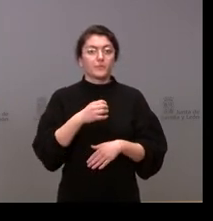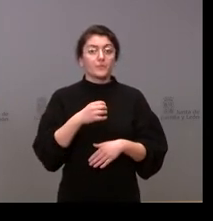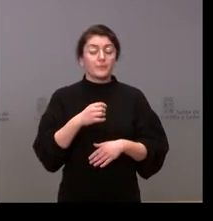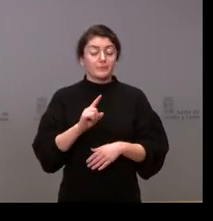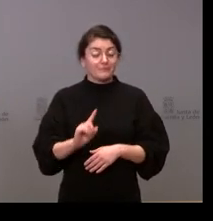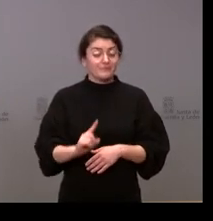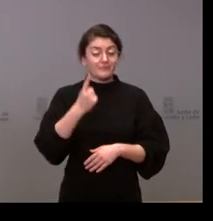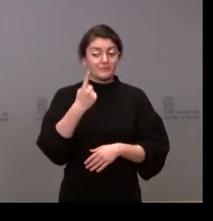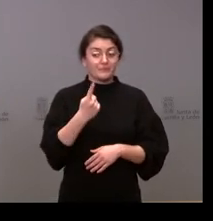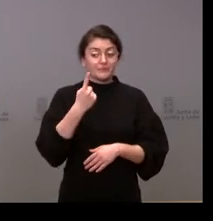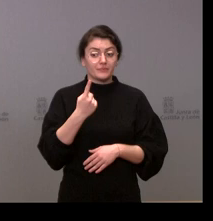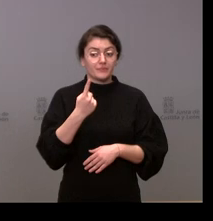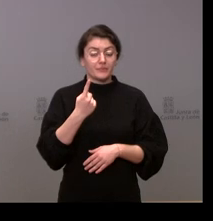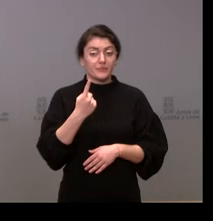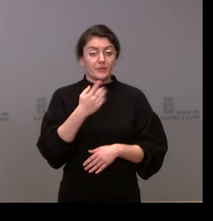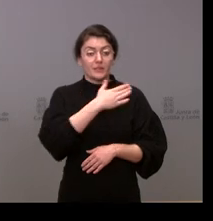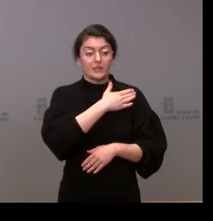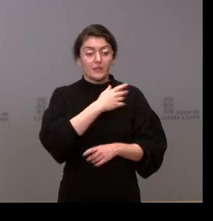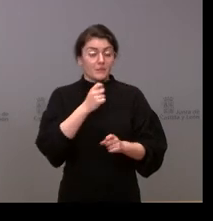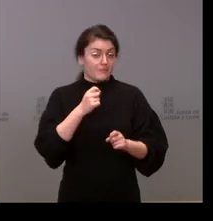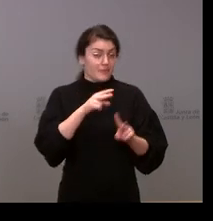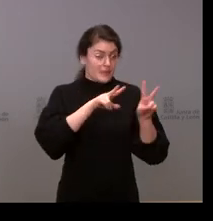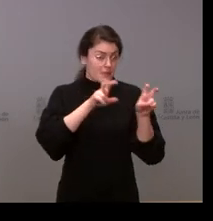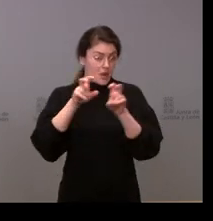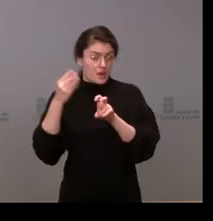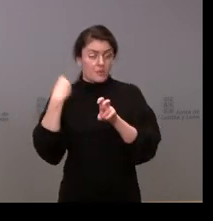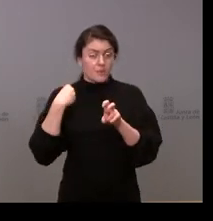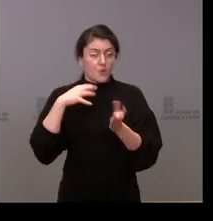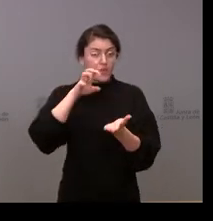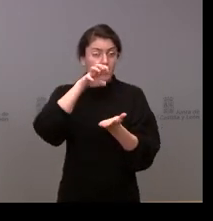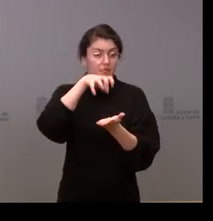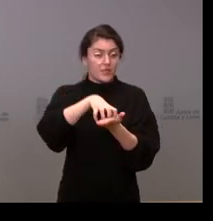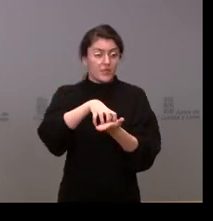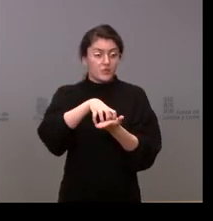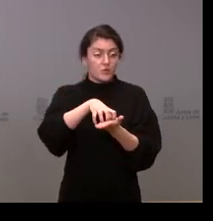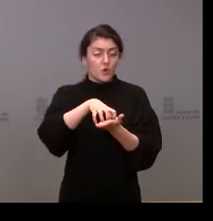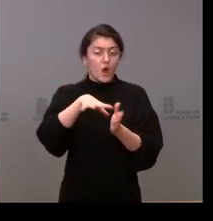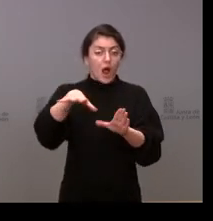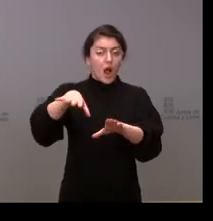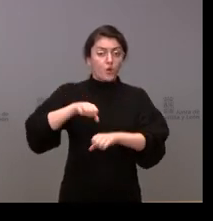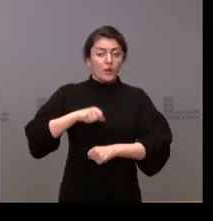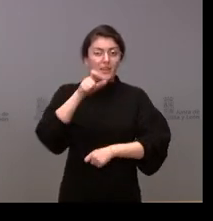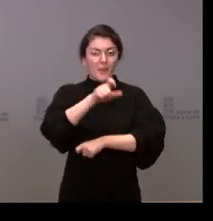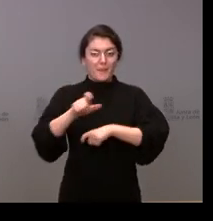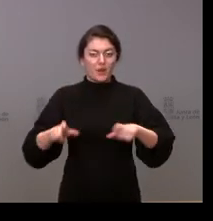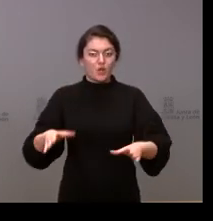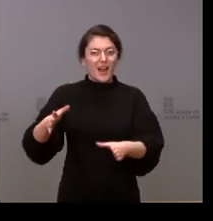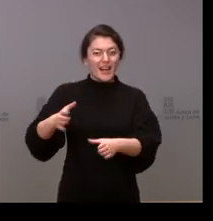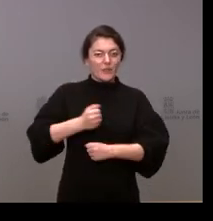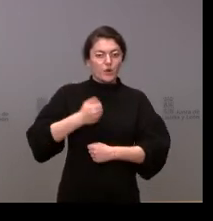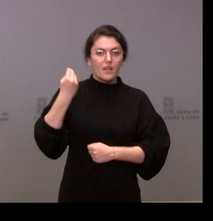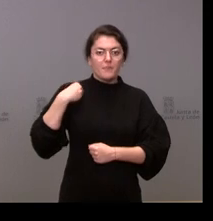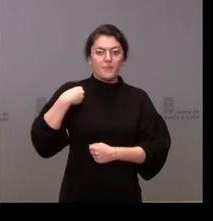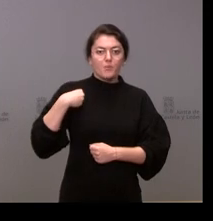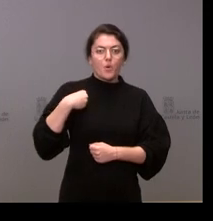primer lugar bueno son las dos preguntas sobre el mismo tema es sobre el centro de acogida a personas refugiadas anunciado por el gobierno